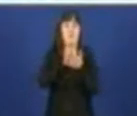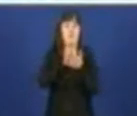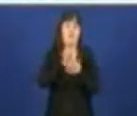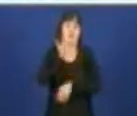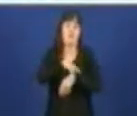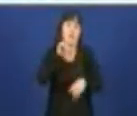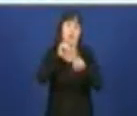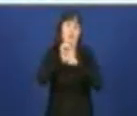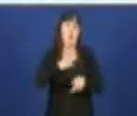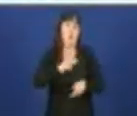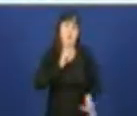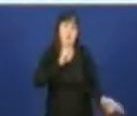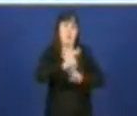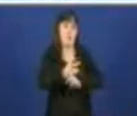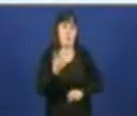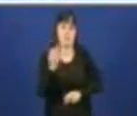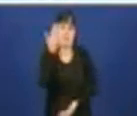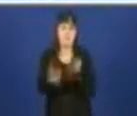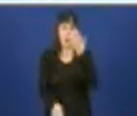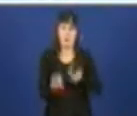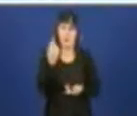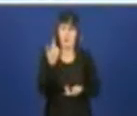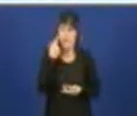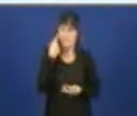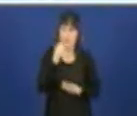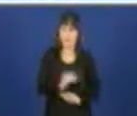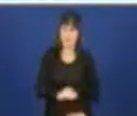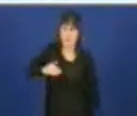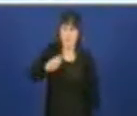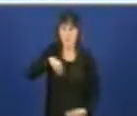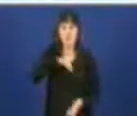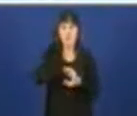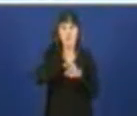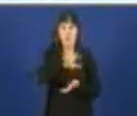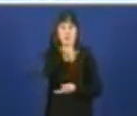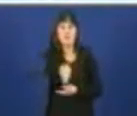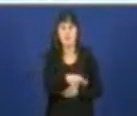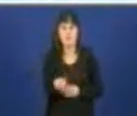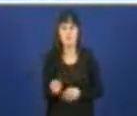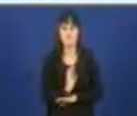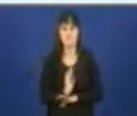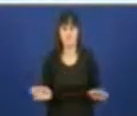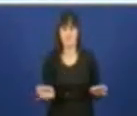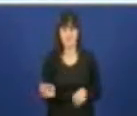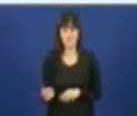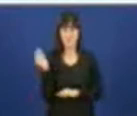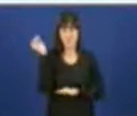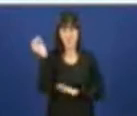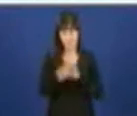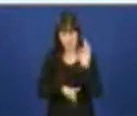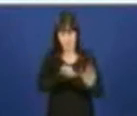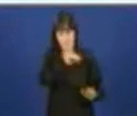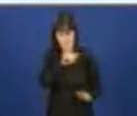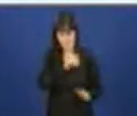O que temos que valorar é a capacidade de dar esa resposta. As esperas, evidentemente, que